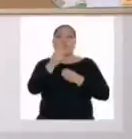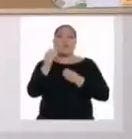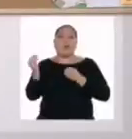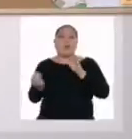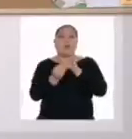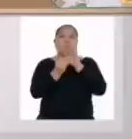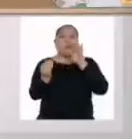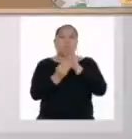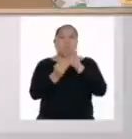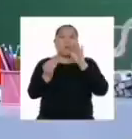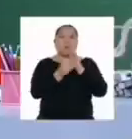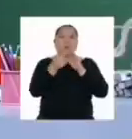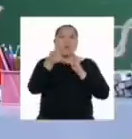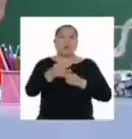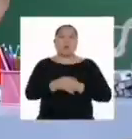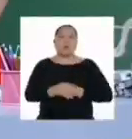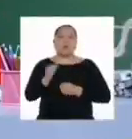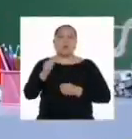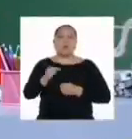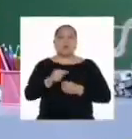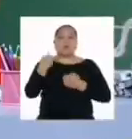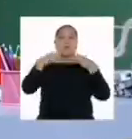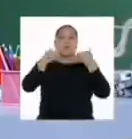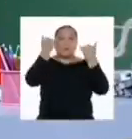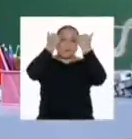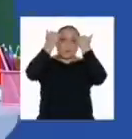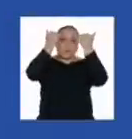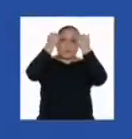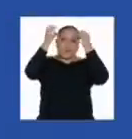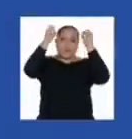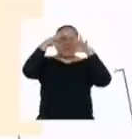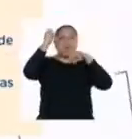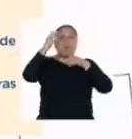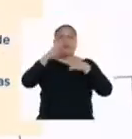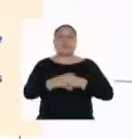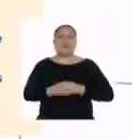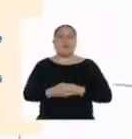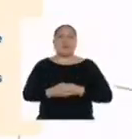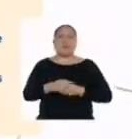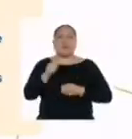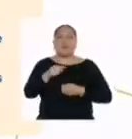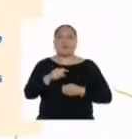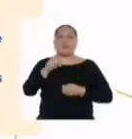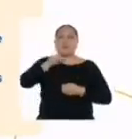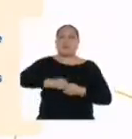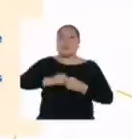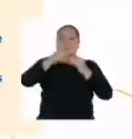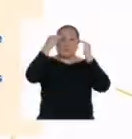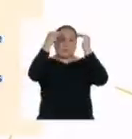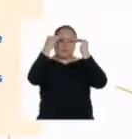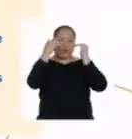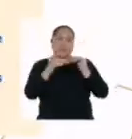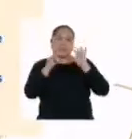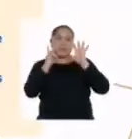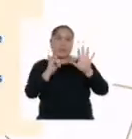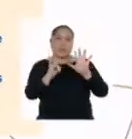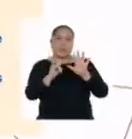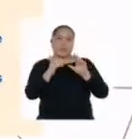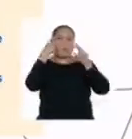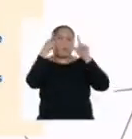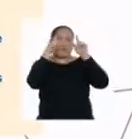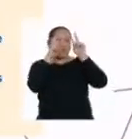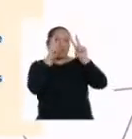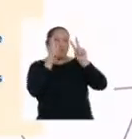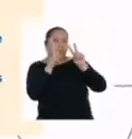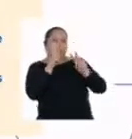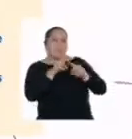aporta tan nueva información. ¡Aquí va mi lluvia de ideas! De las siete que he presentado, rápidamente